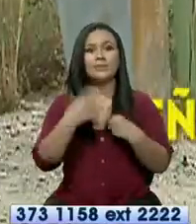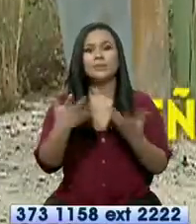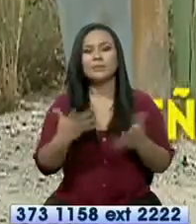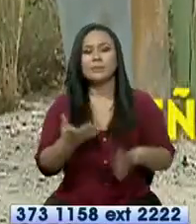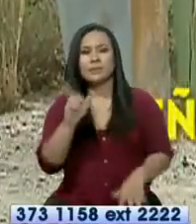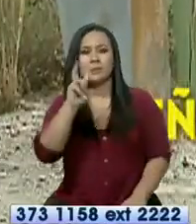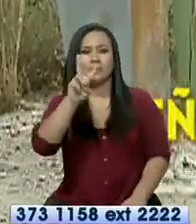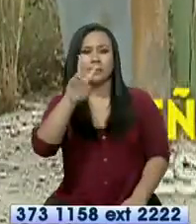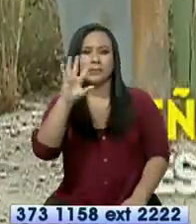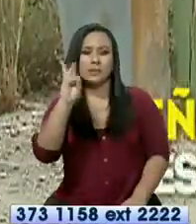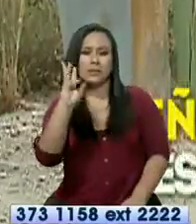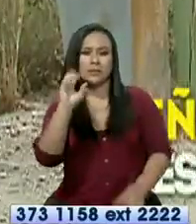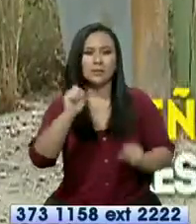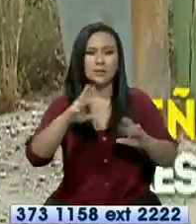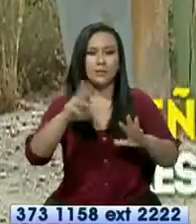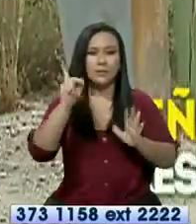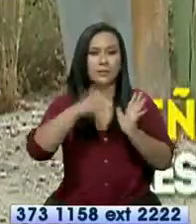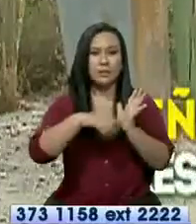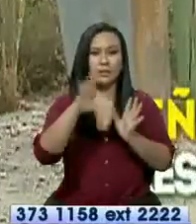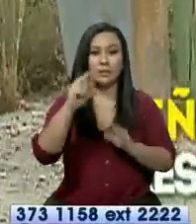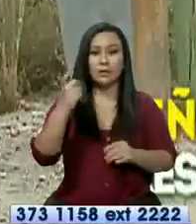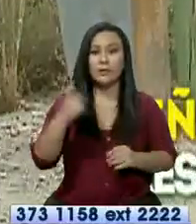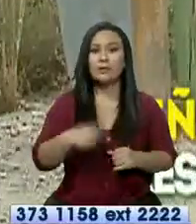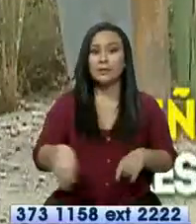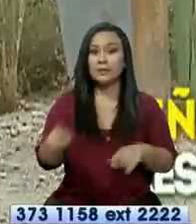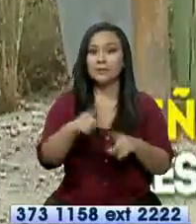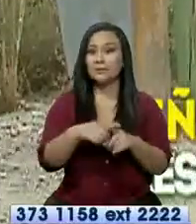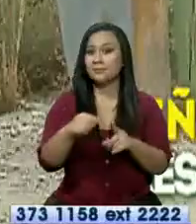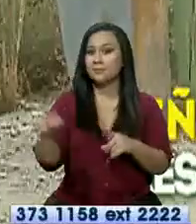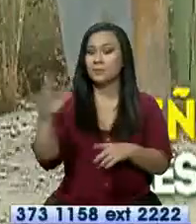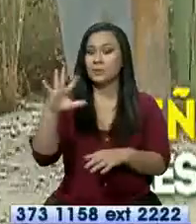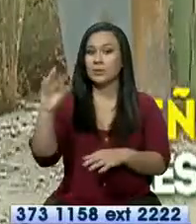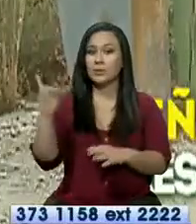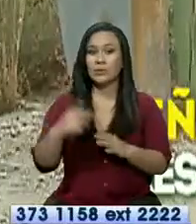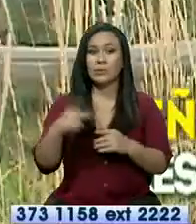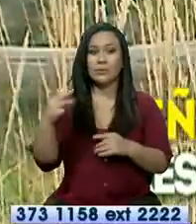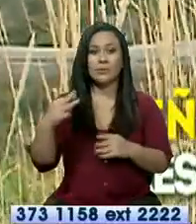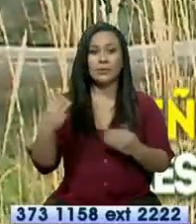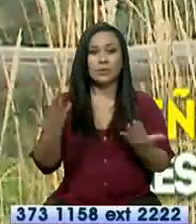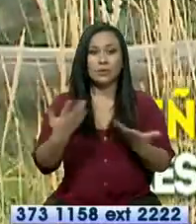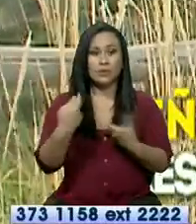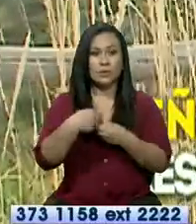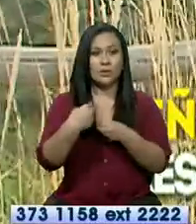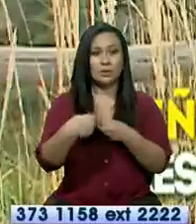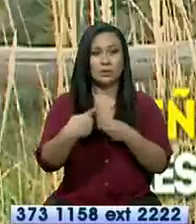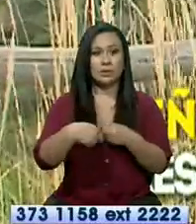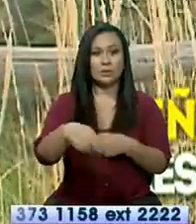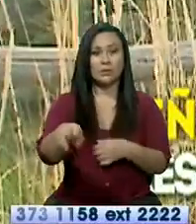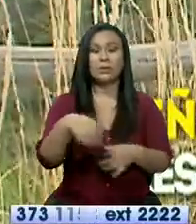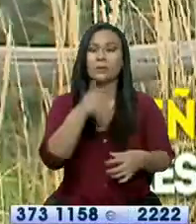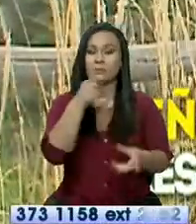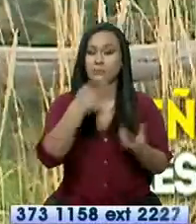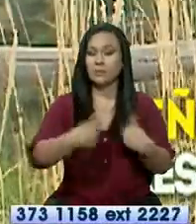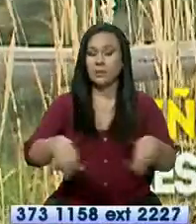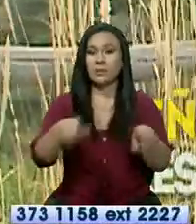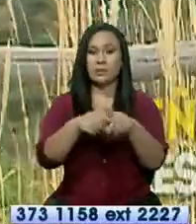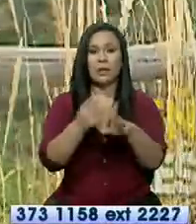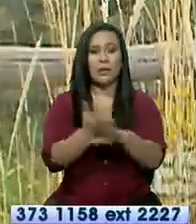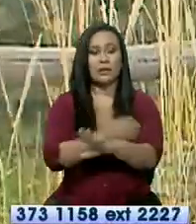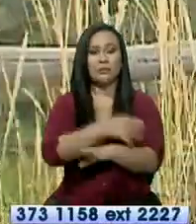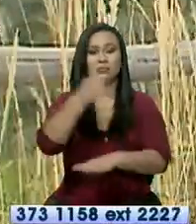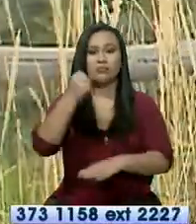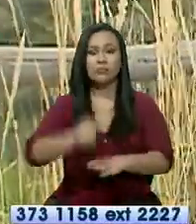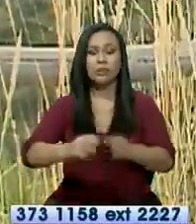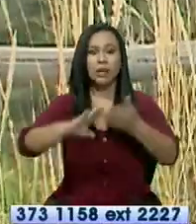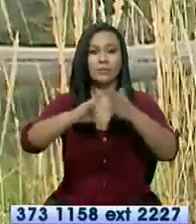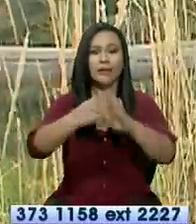septiembre de 1911, está ubicado a 51 kilómetros al norte de Quito. Antiguamente en esta zona se sentó la población